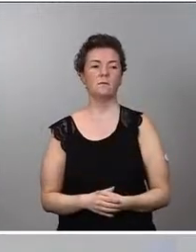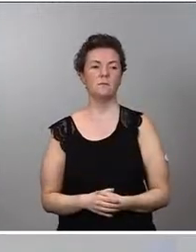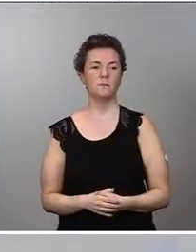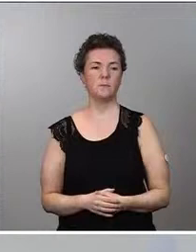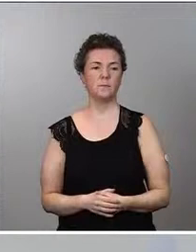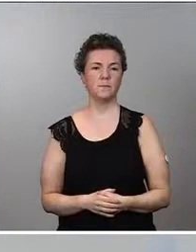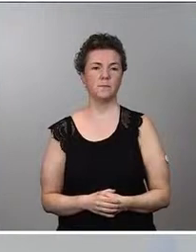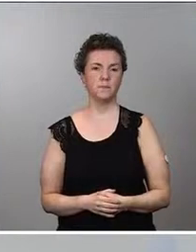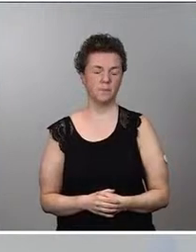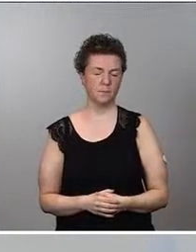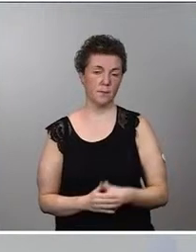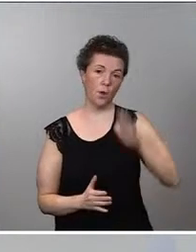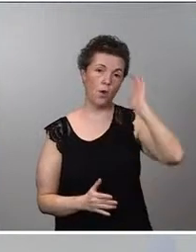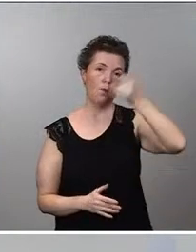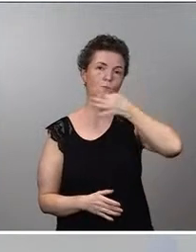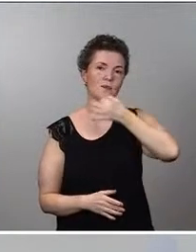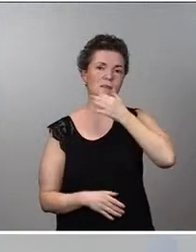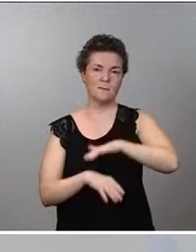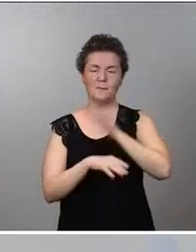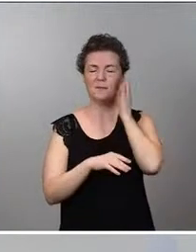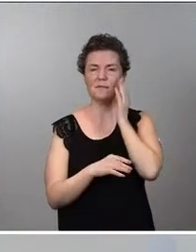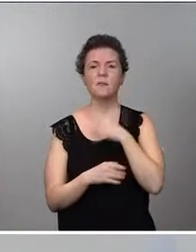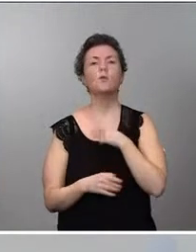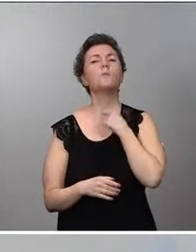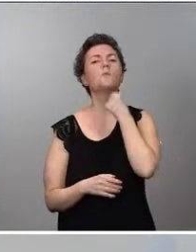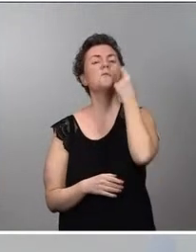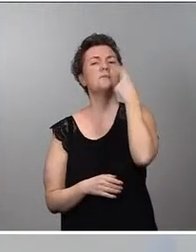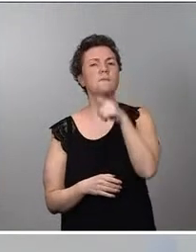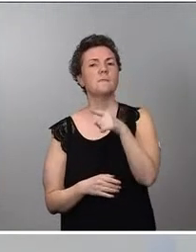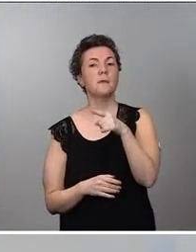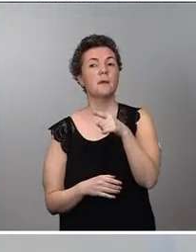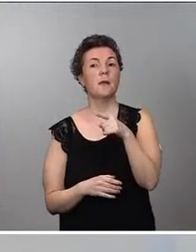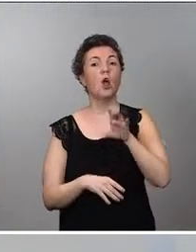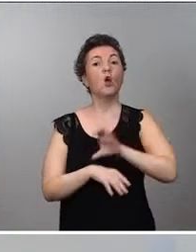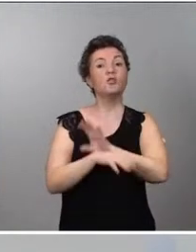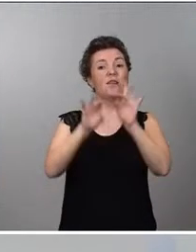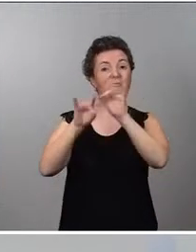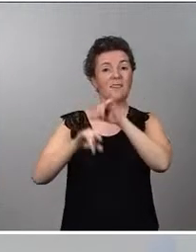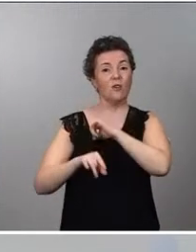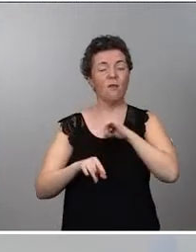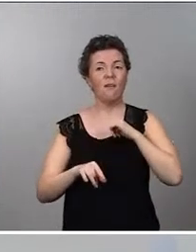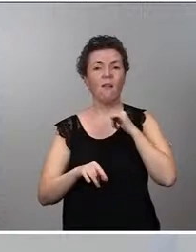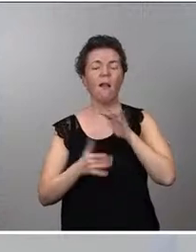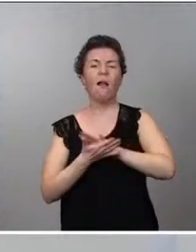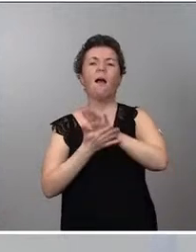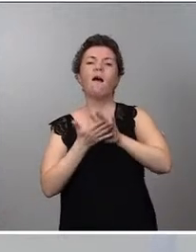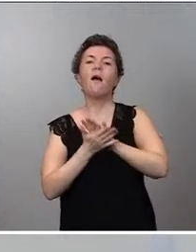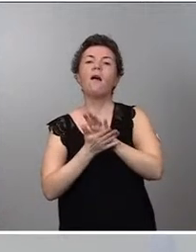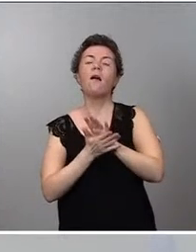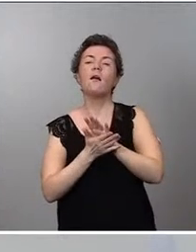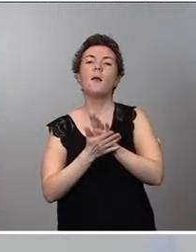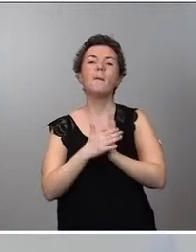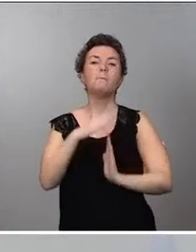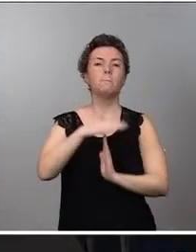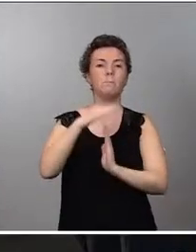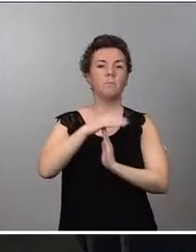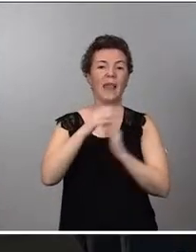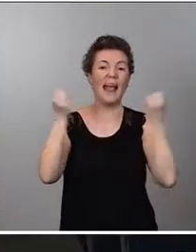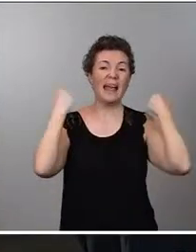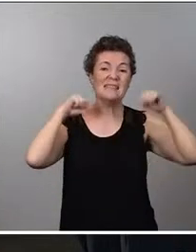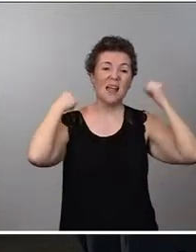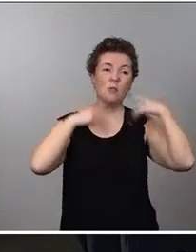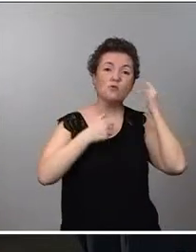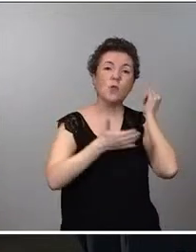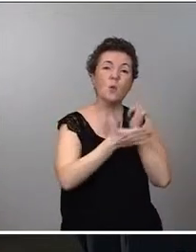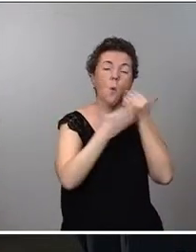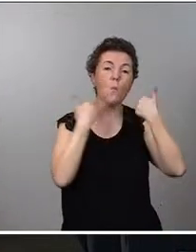Hola, buenas tardes, ministra. Me gustaría saber si en el Consejo Interterritorial han abordado la paralización de los ensayos en humanos de la